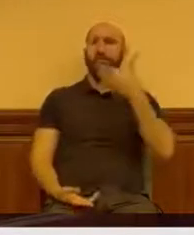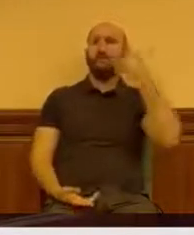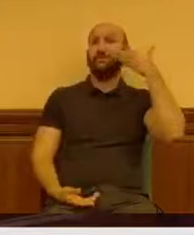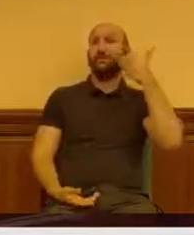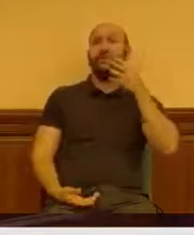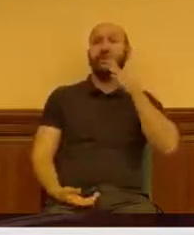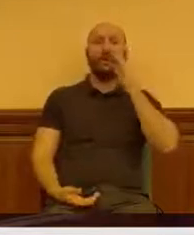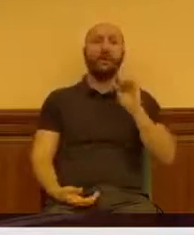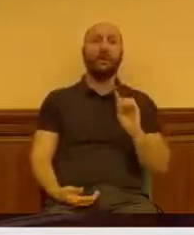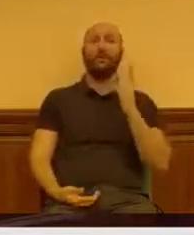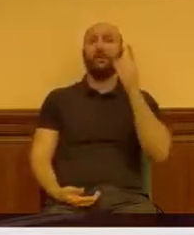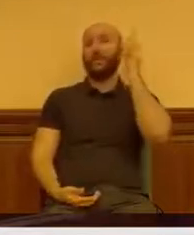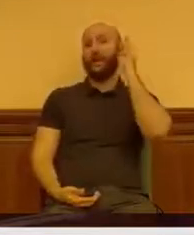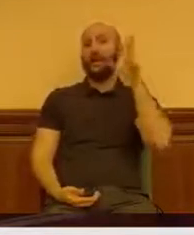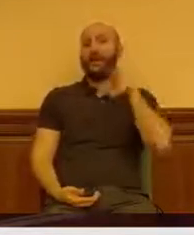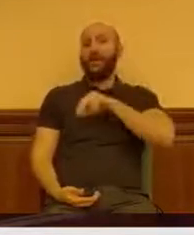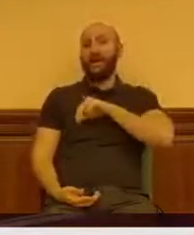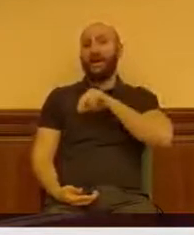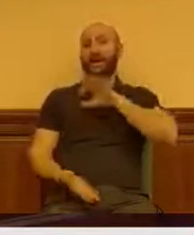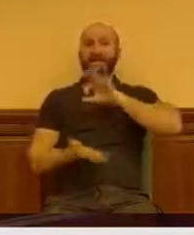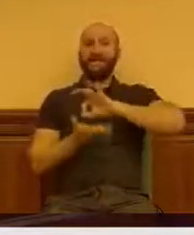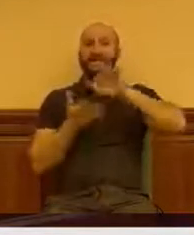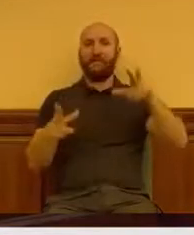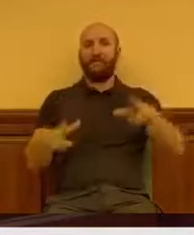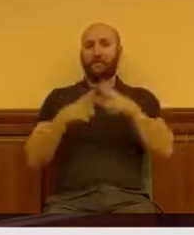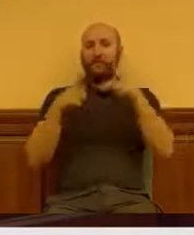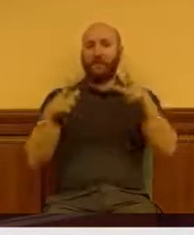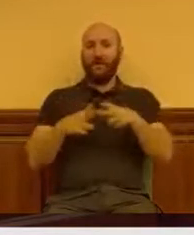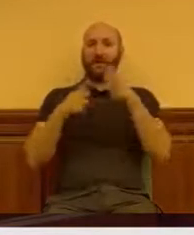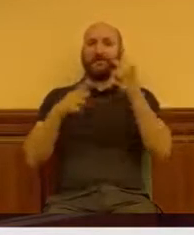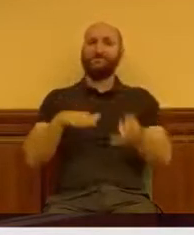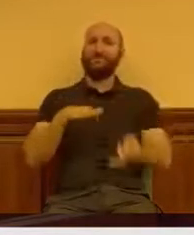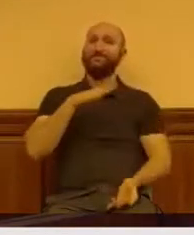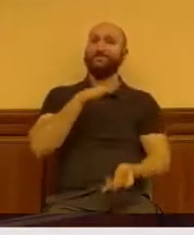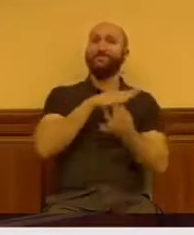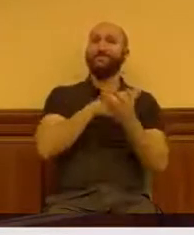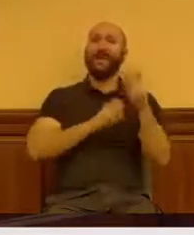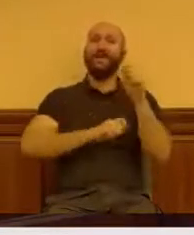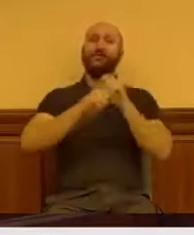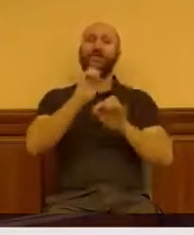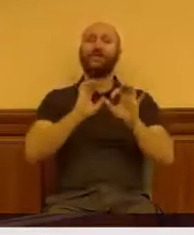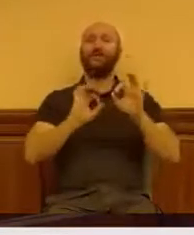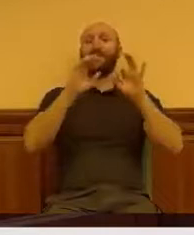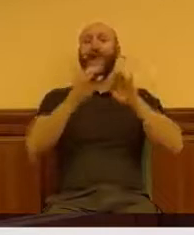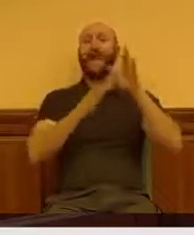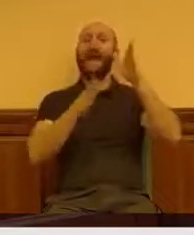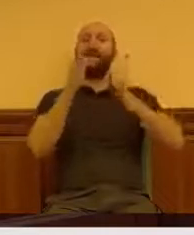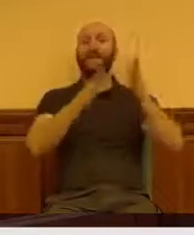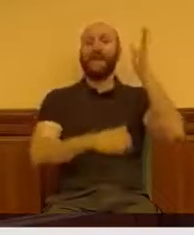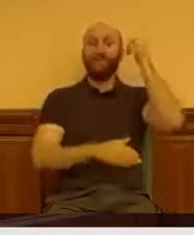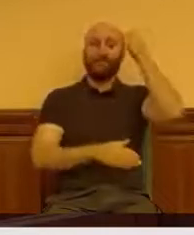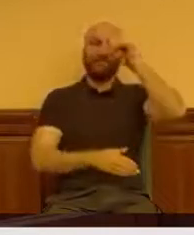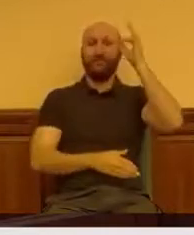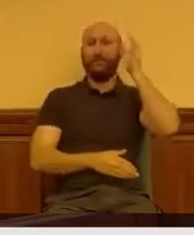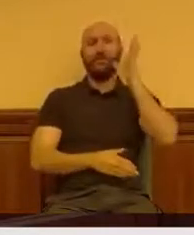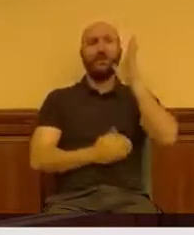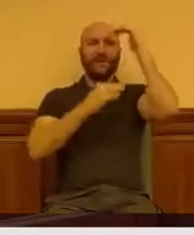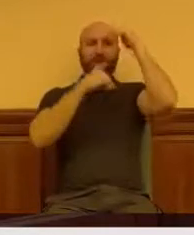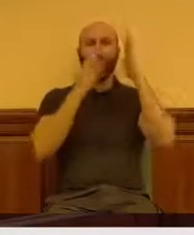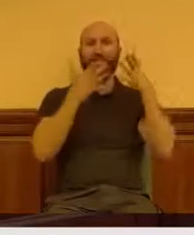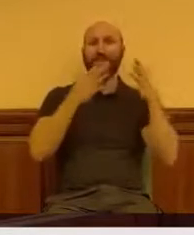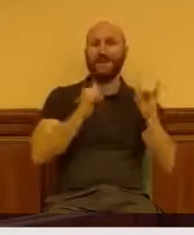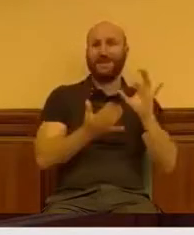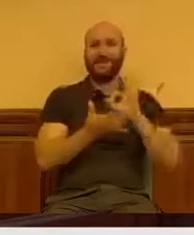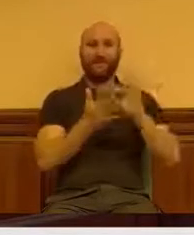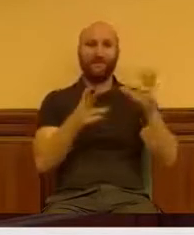la primera concejala de servicios sociales a la que le han creado una asociación de afectadas y afectados por la desatención en servicios